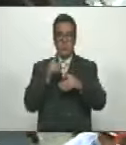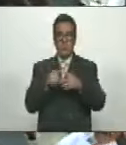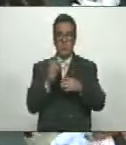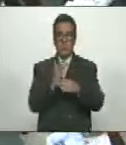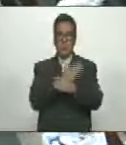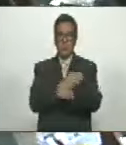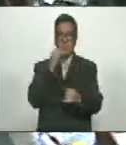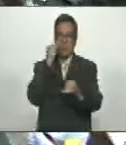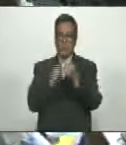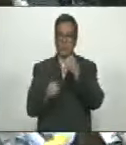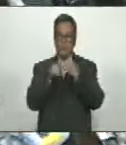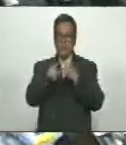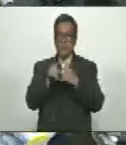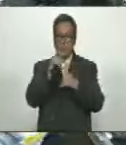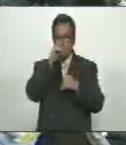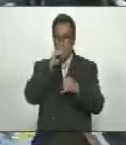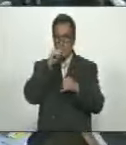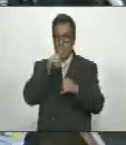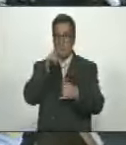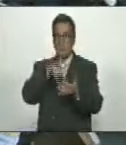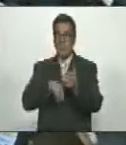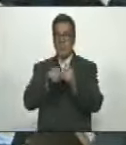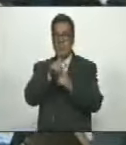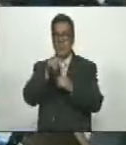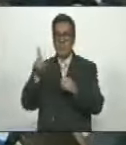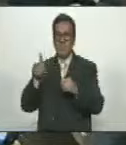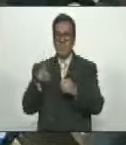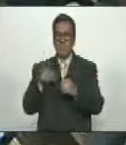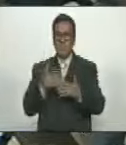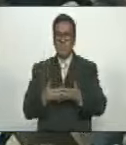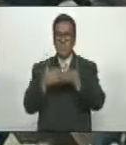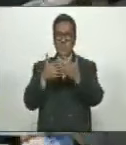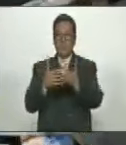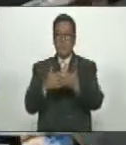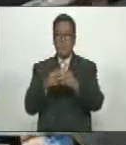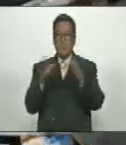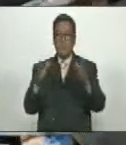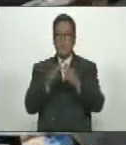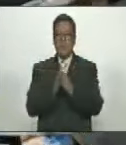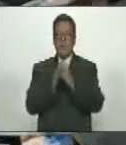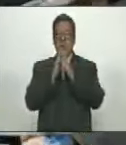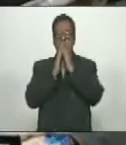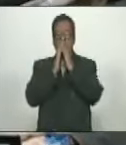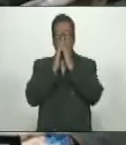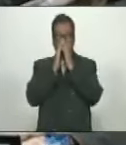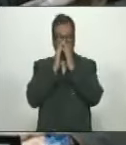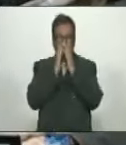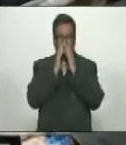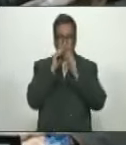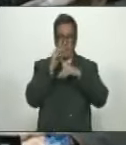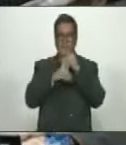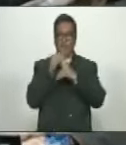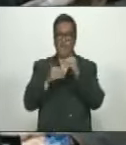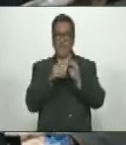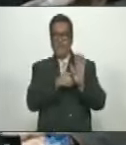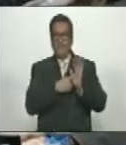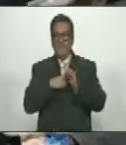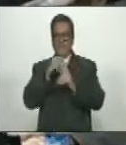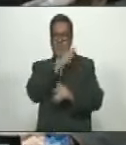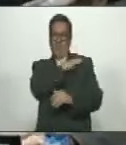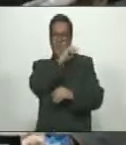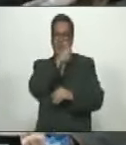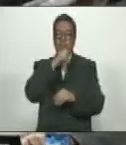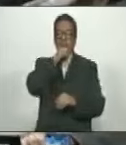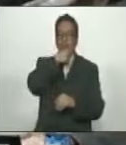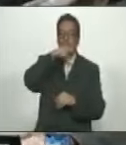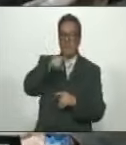Antes De Que Finalizara Ese Año 2011 Lanzar Una Gran Misión Para Todas Las Adultas Y Los Adultos Mayores